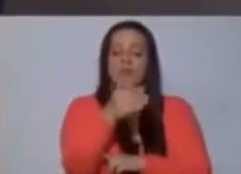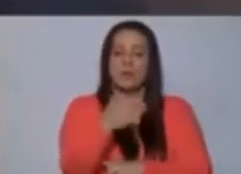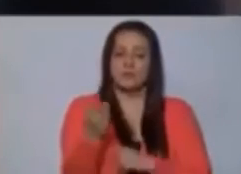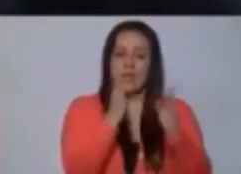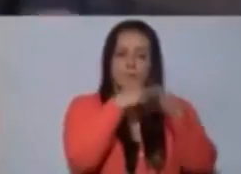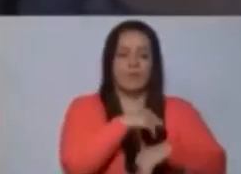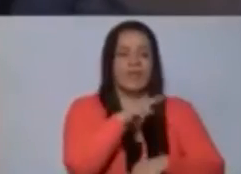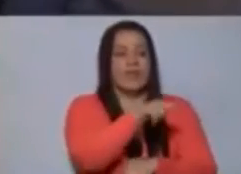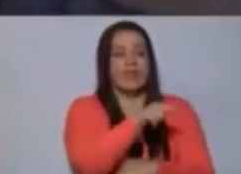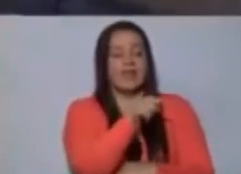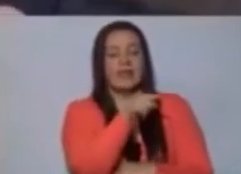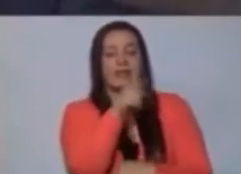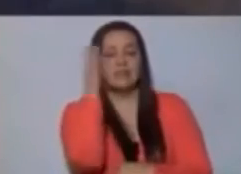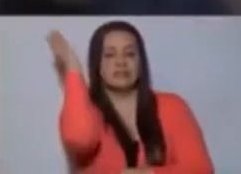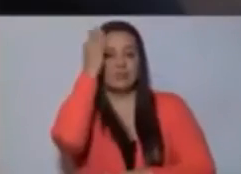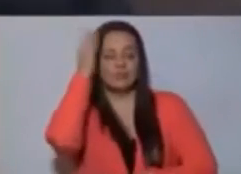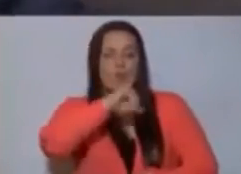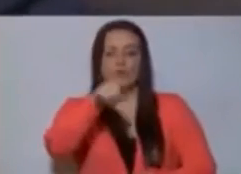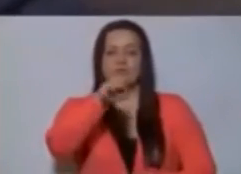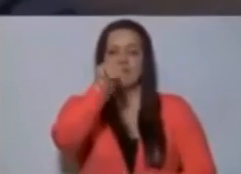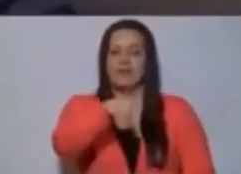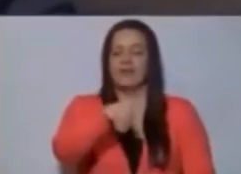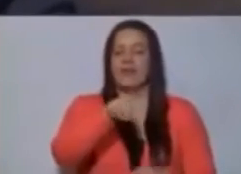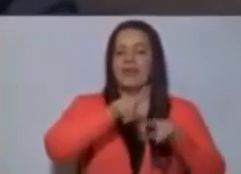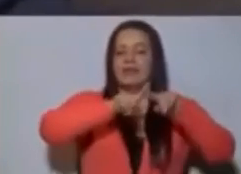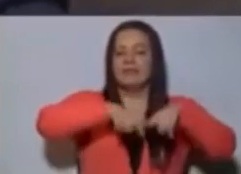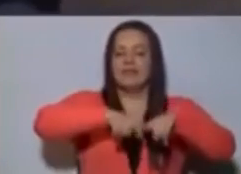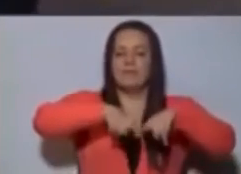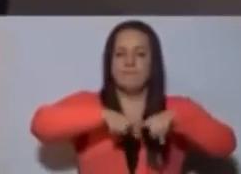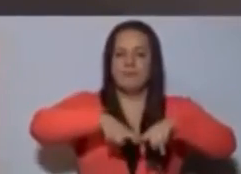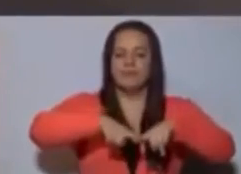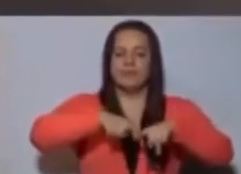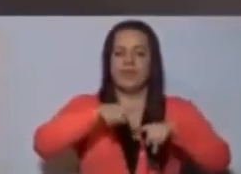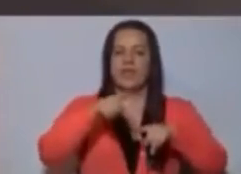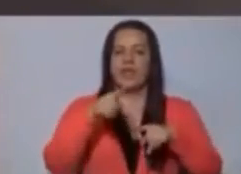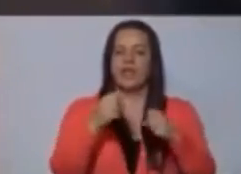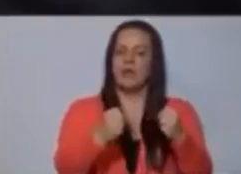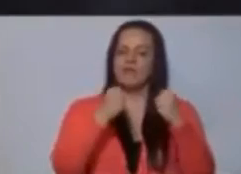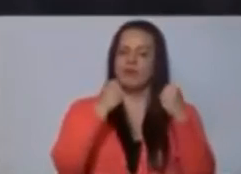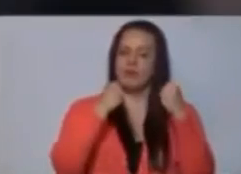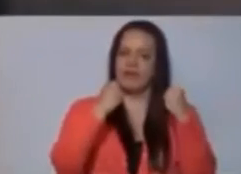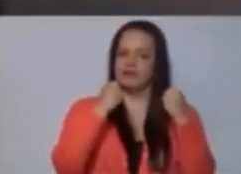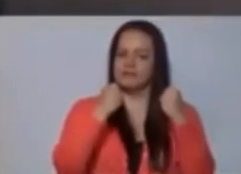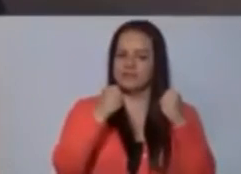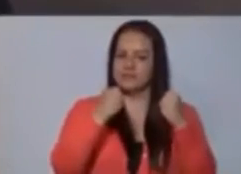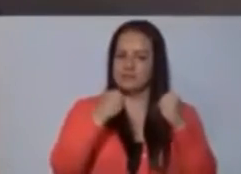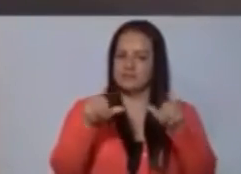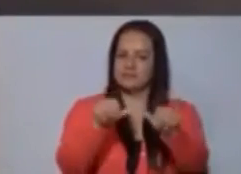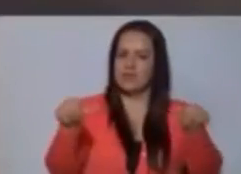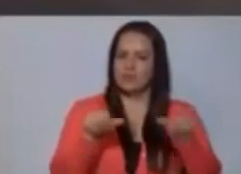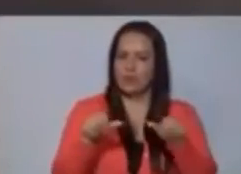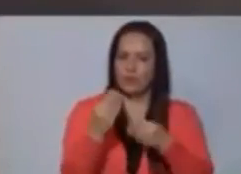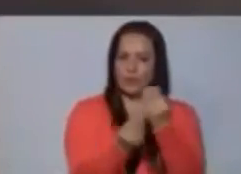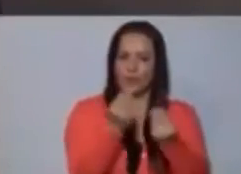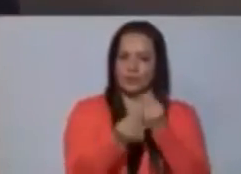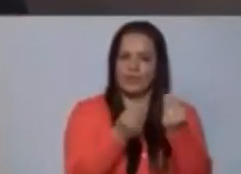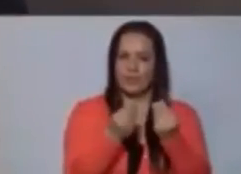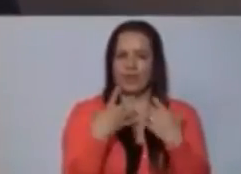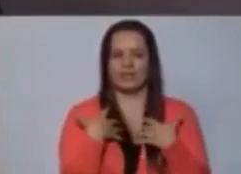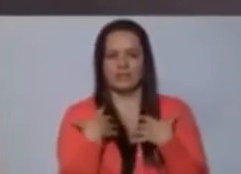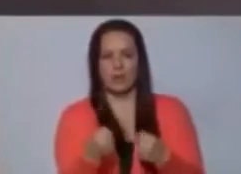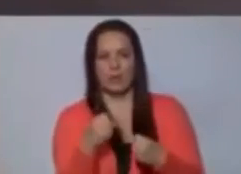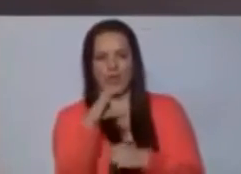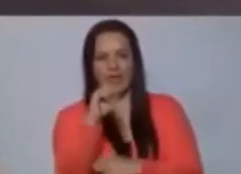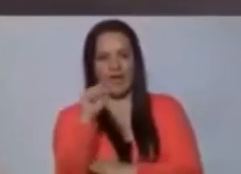María es que depende de la fortaleza del sector productivo la salud de la caja,